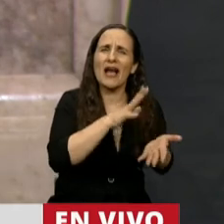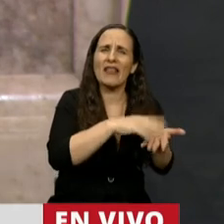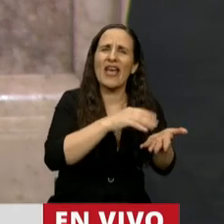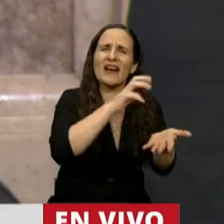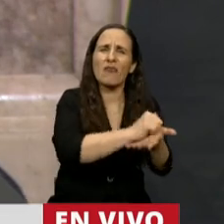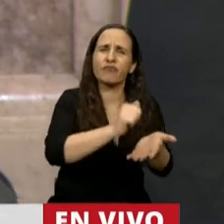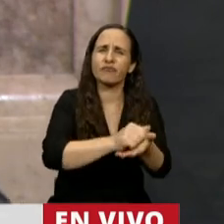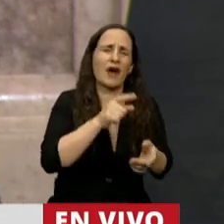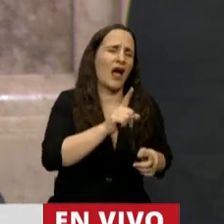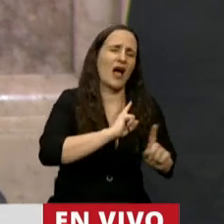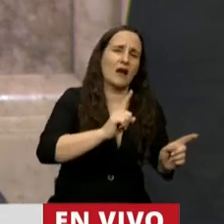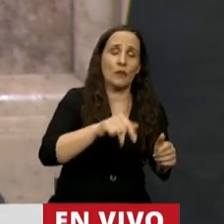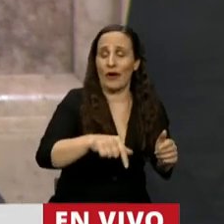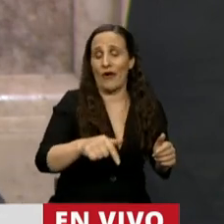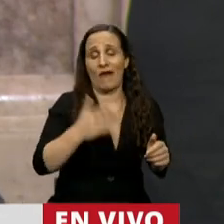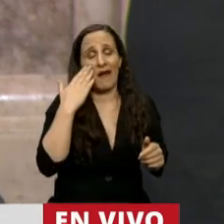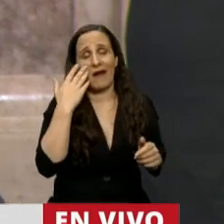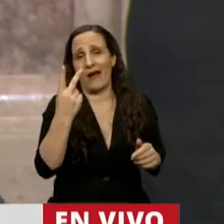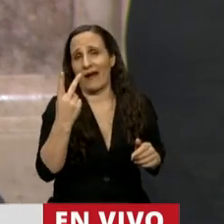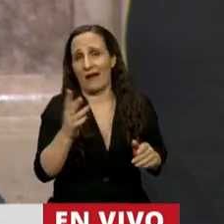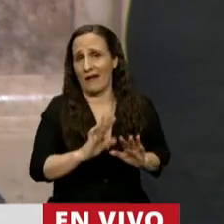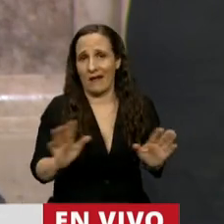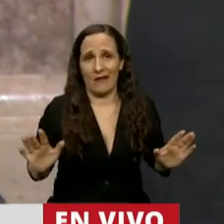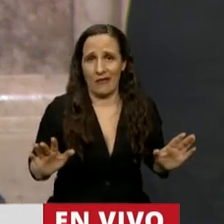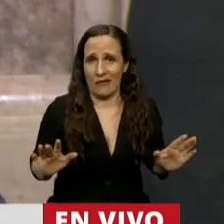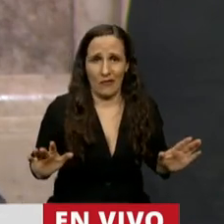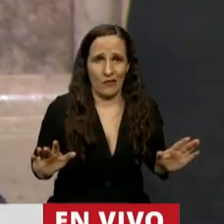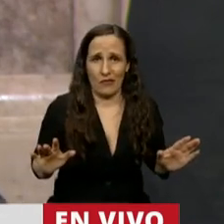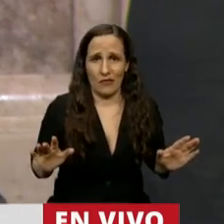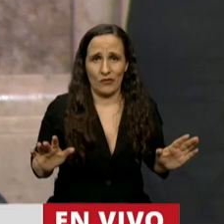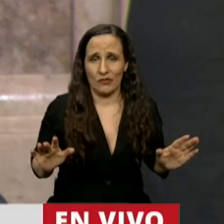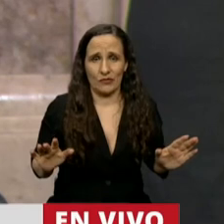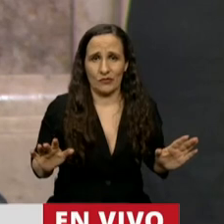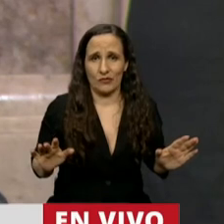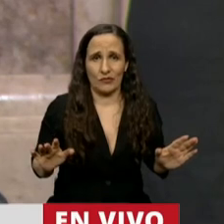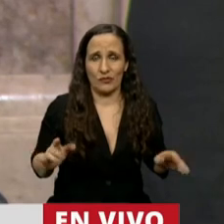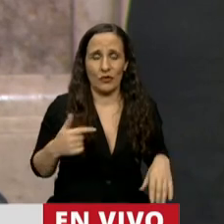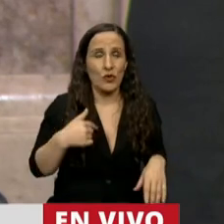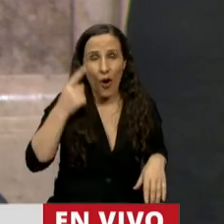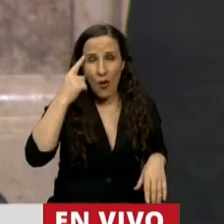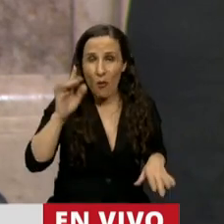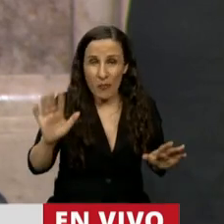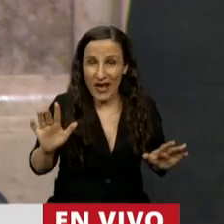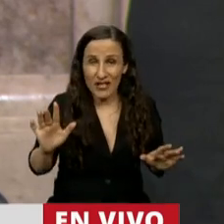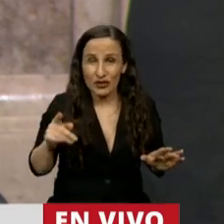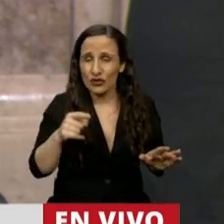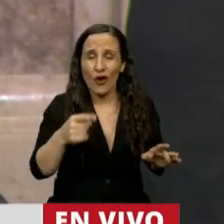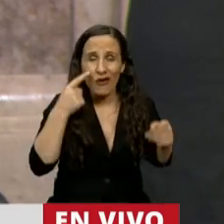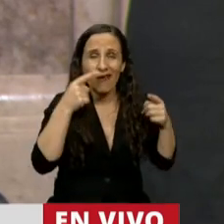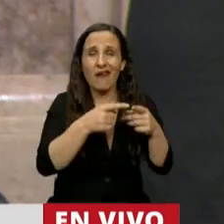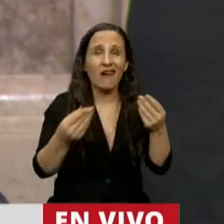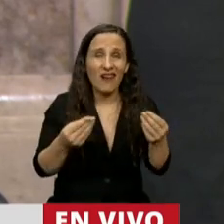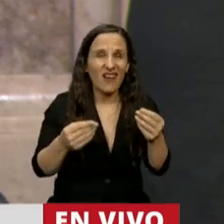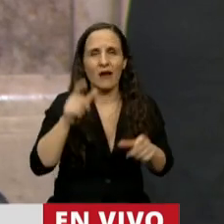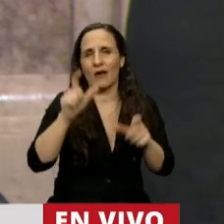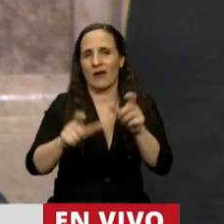Entonces, acá hay una hipocresía enorme, presidente. Y creo que de lo que se trata es de que la clase